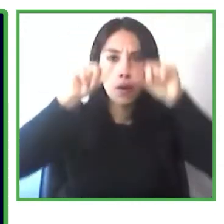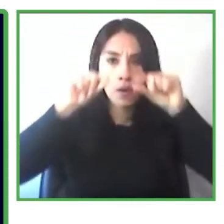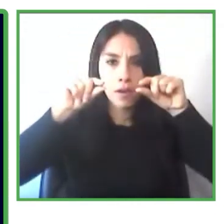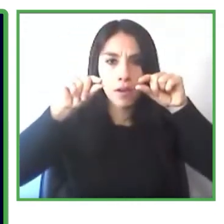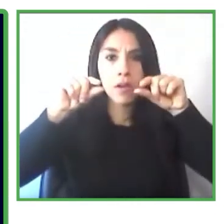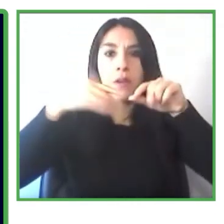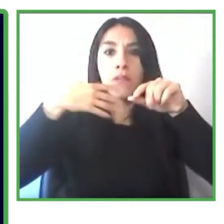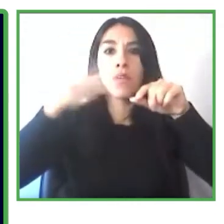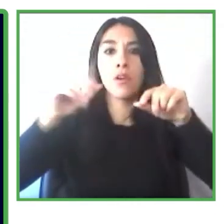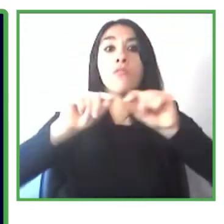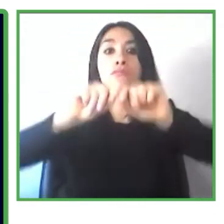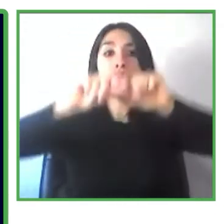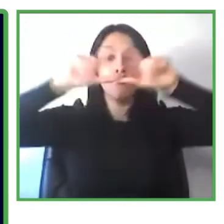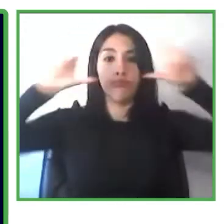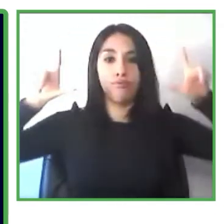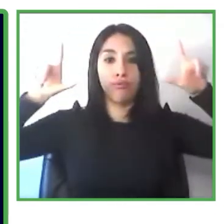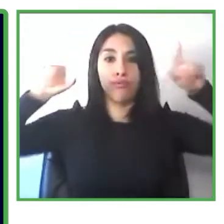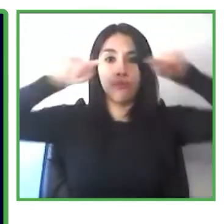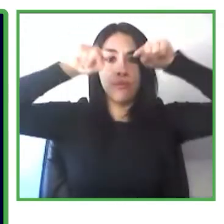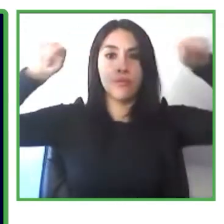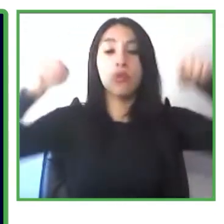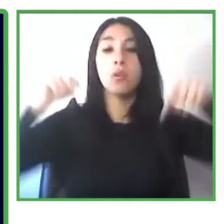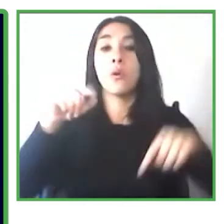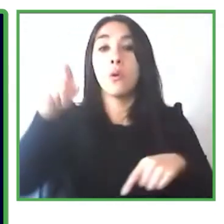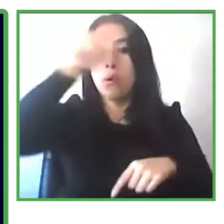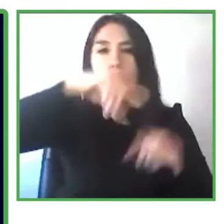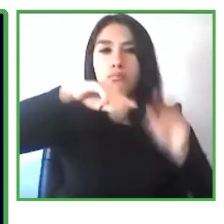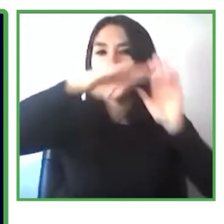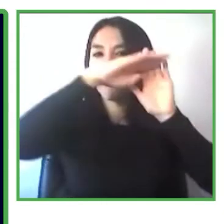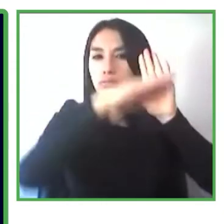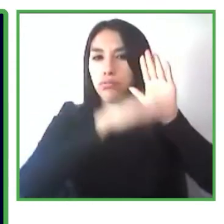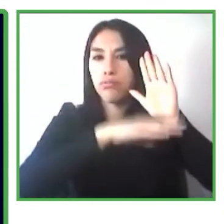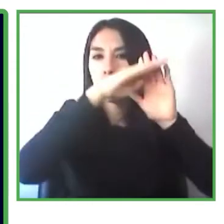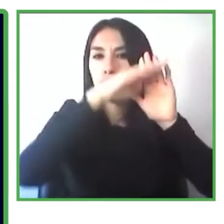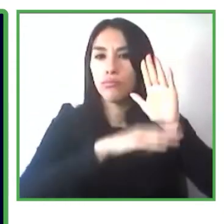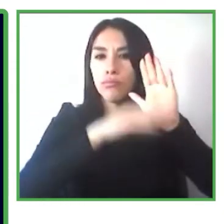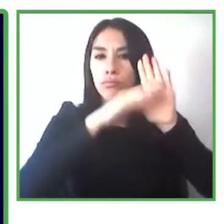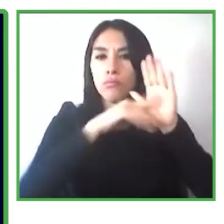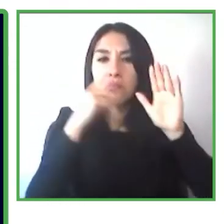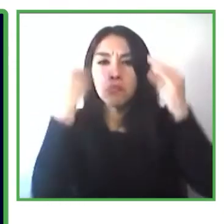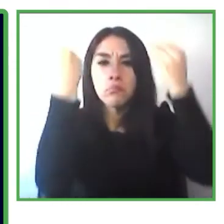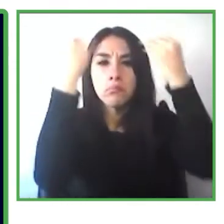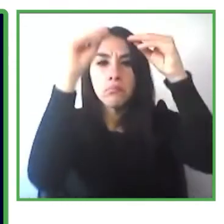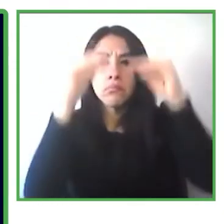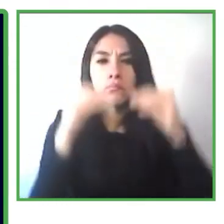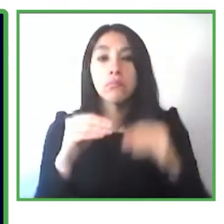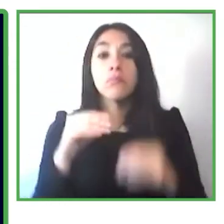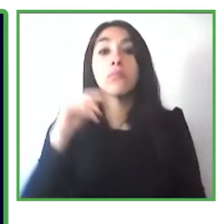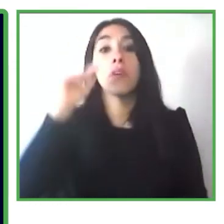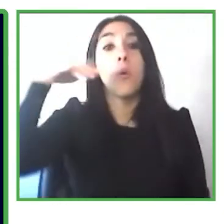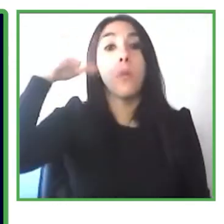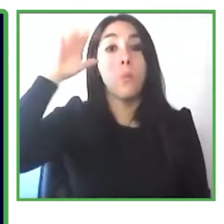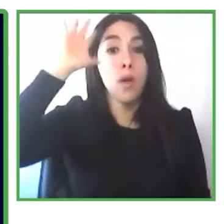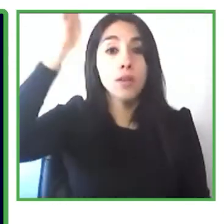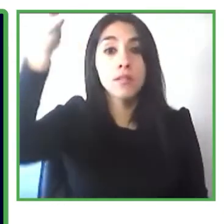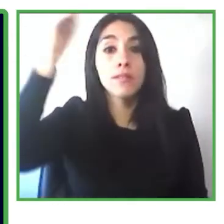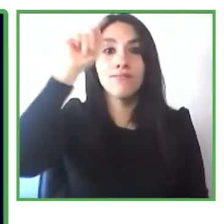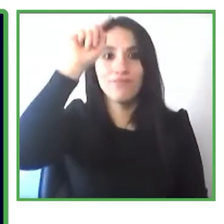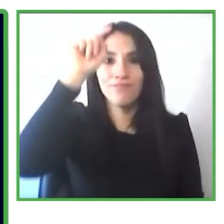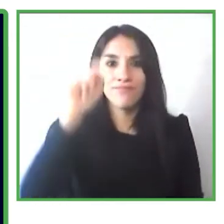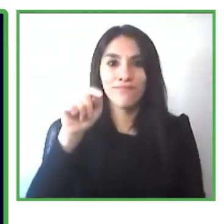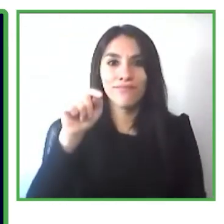campos deben ir a la sección Categorías donde se encuentran las dimensiones a evaluar